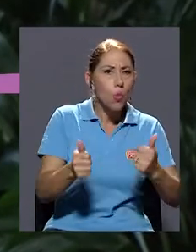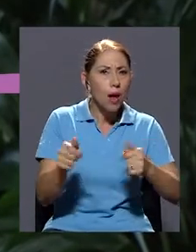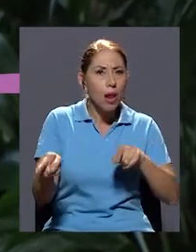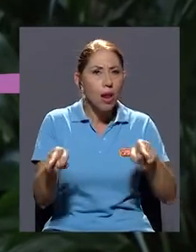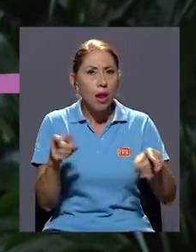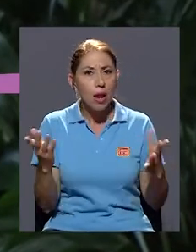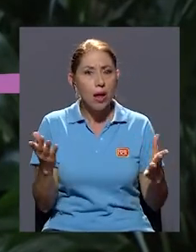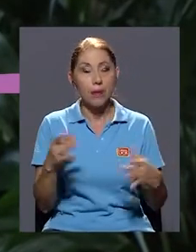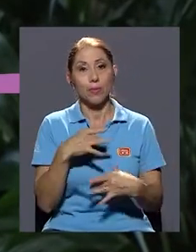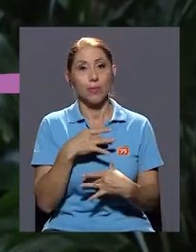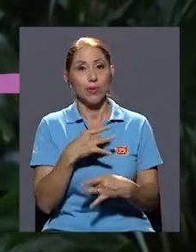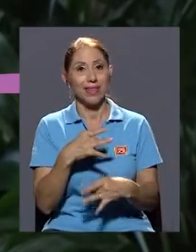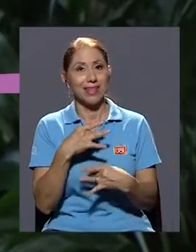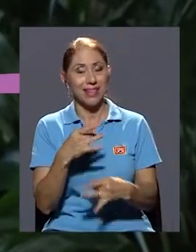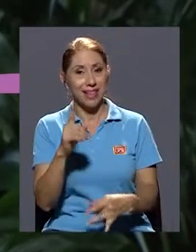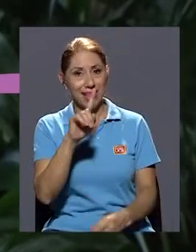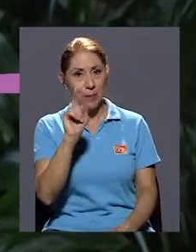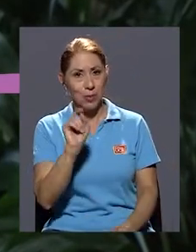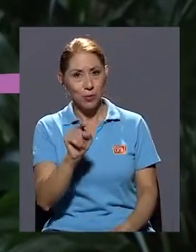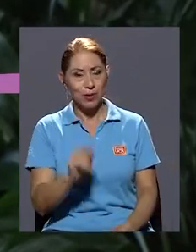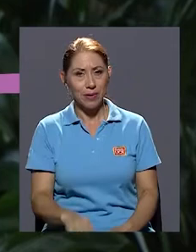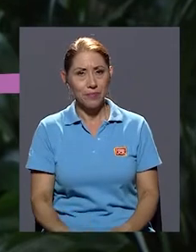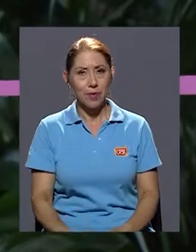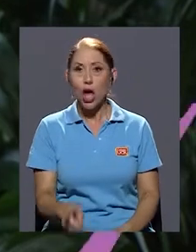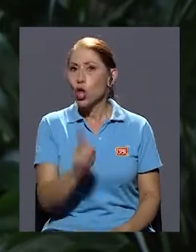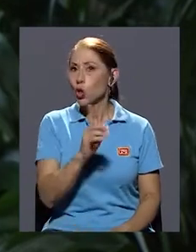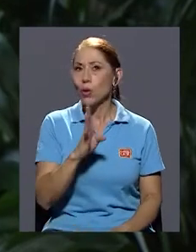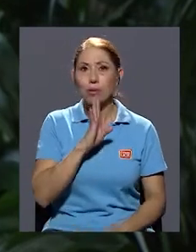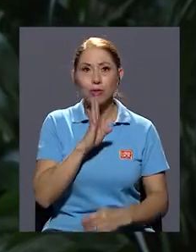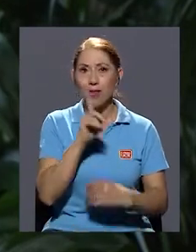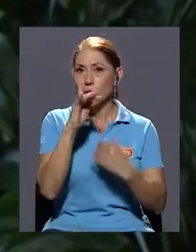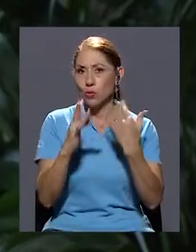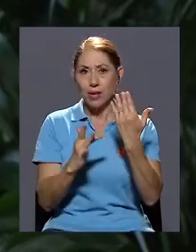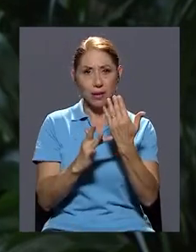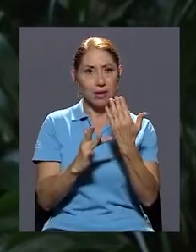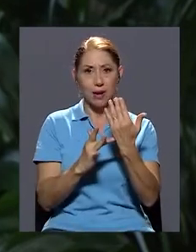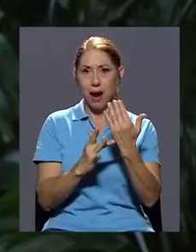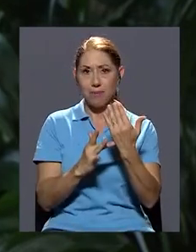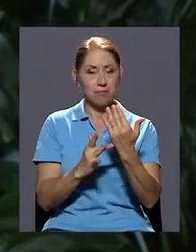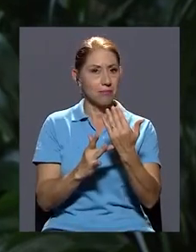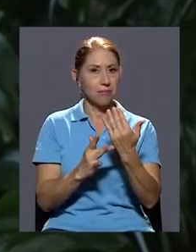Muy interesante la pregunta. No estamos hablando de una técnica.